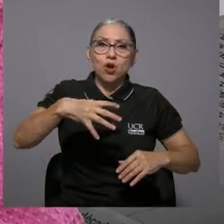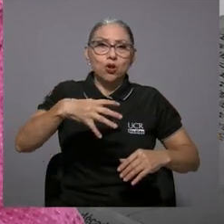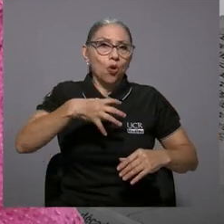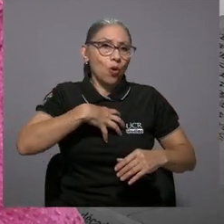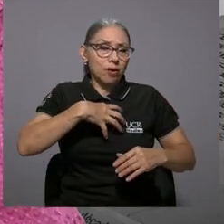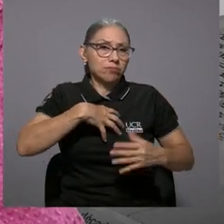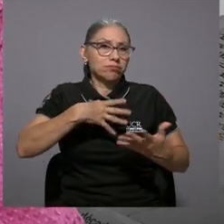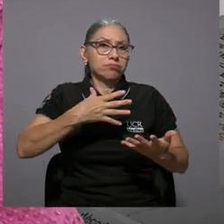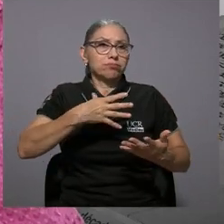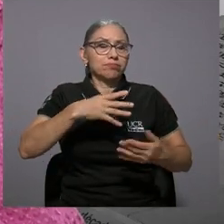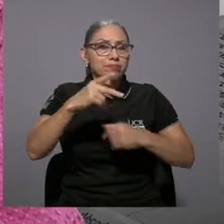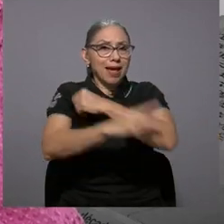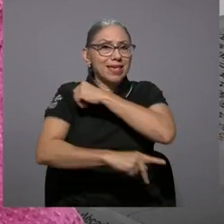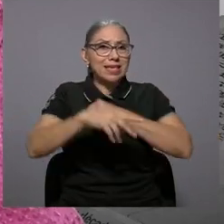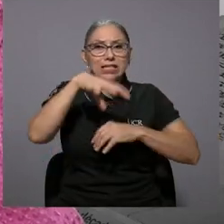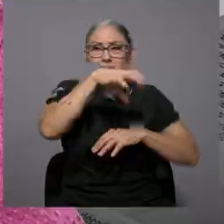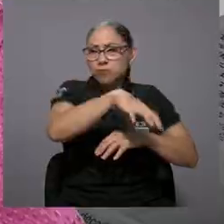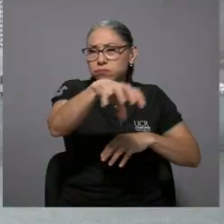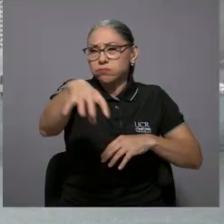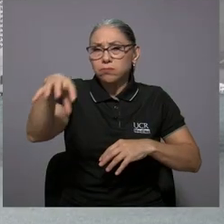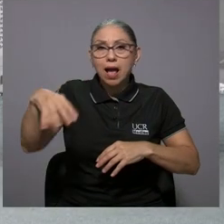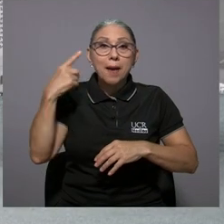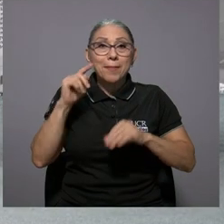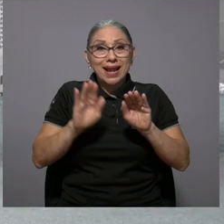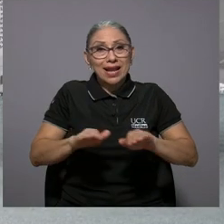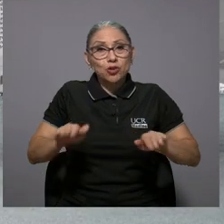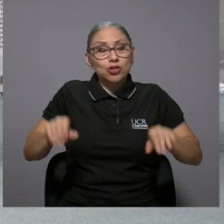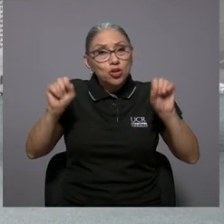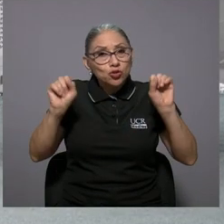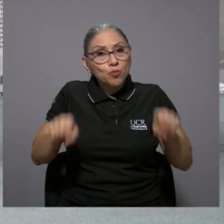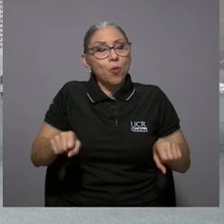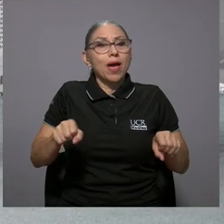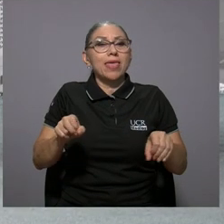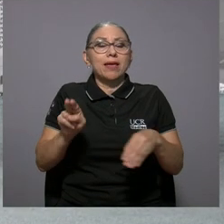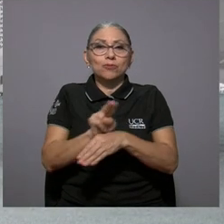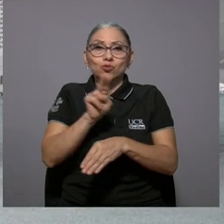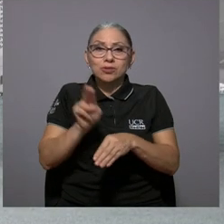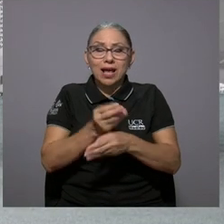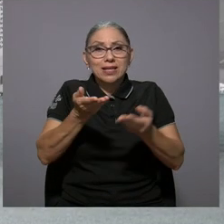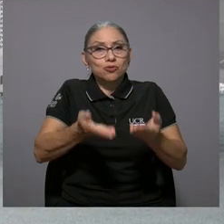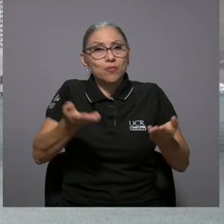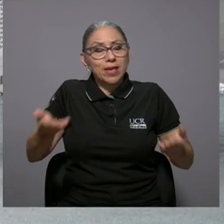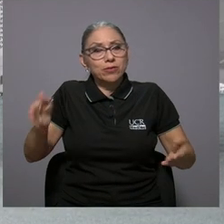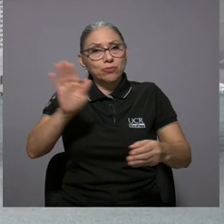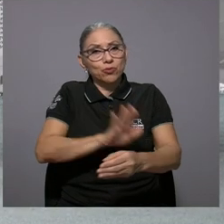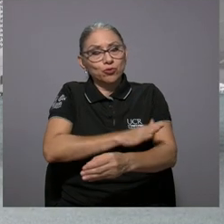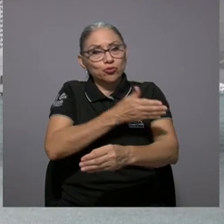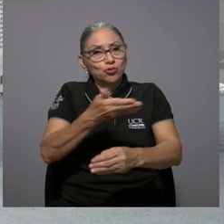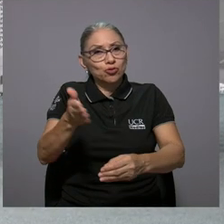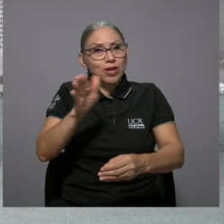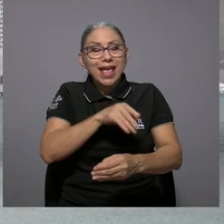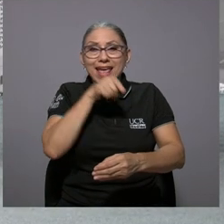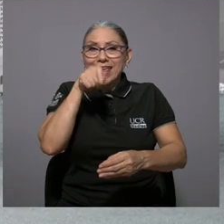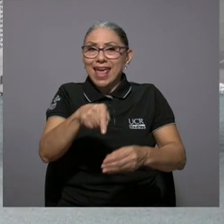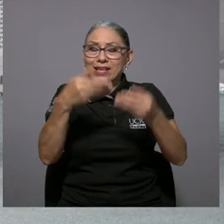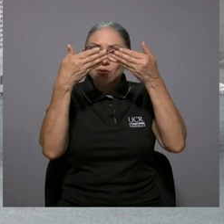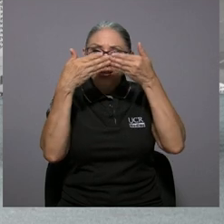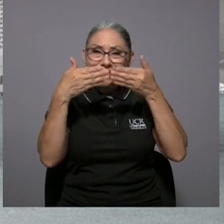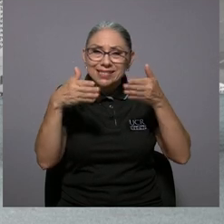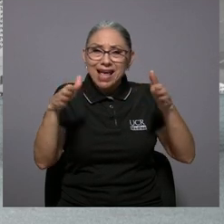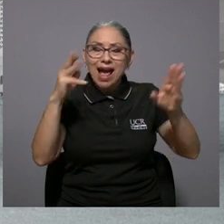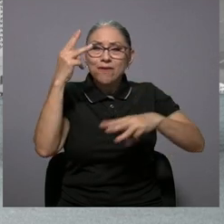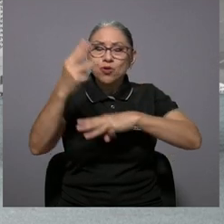localmente y por todo el país, para que los niños tengan acceso a los instrumentos, por